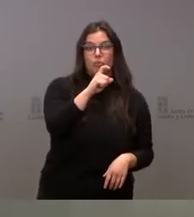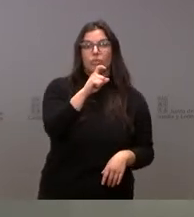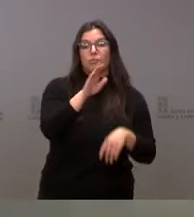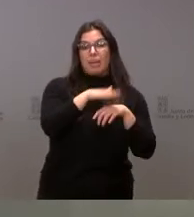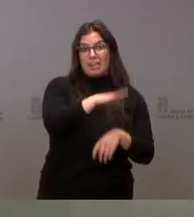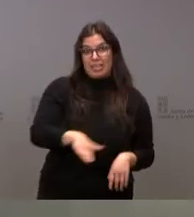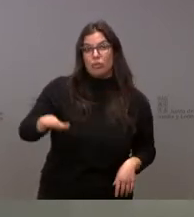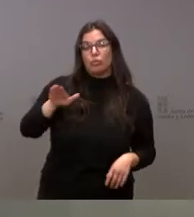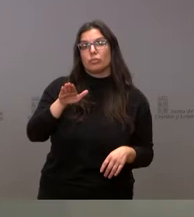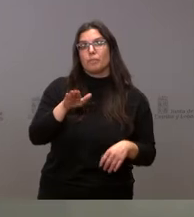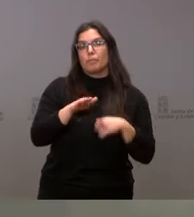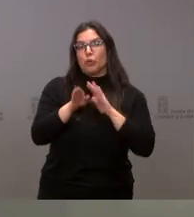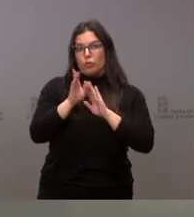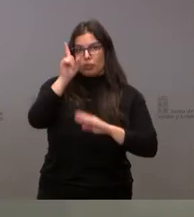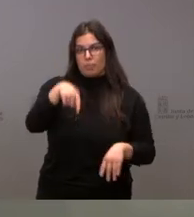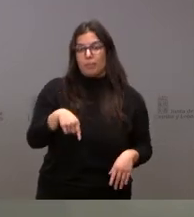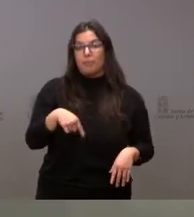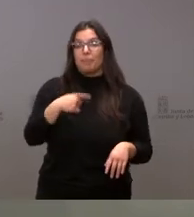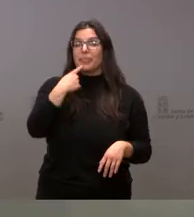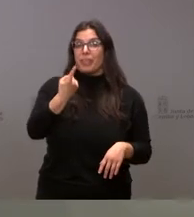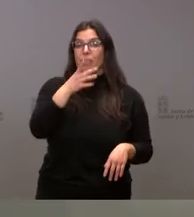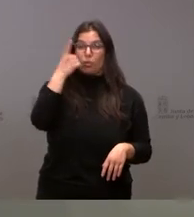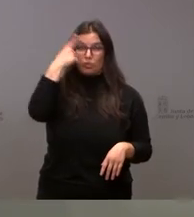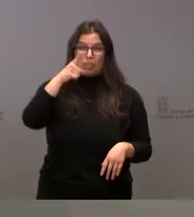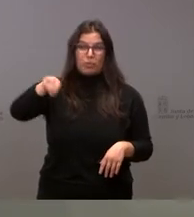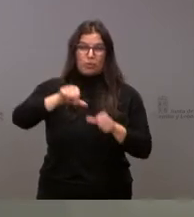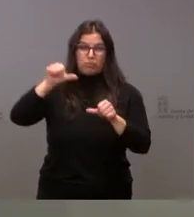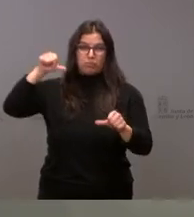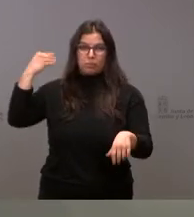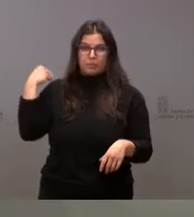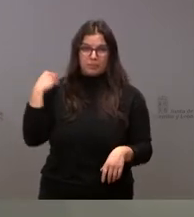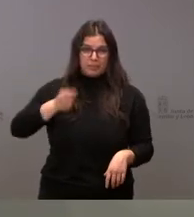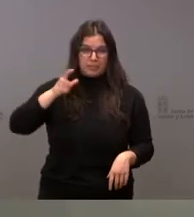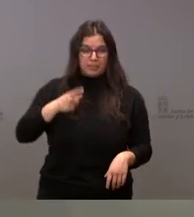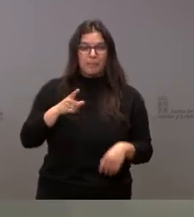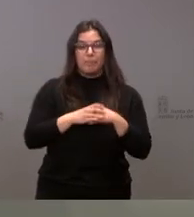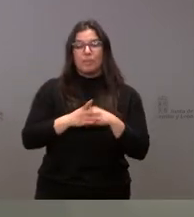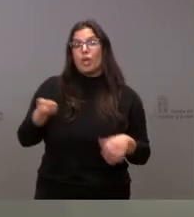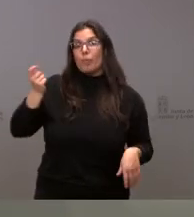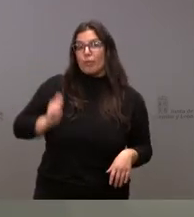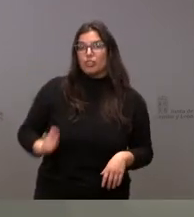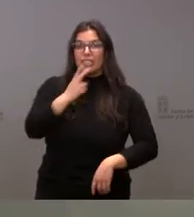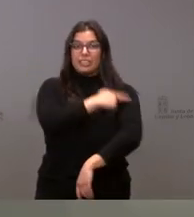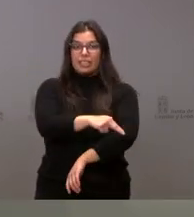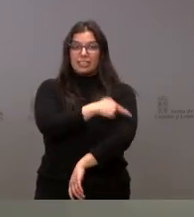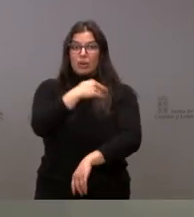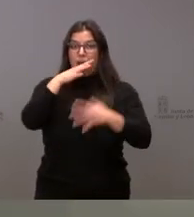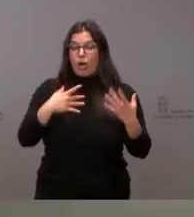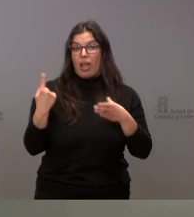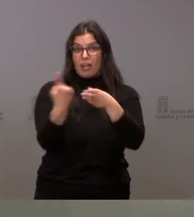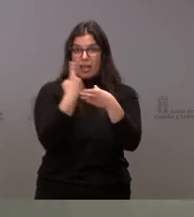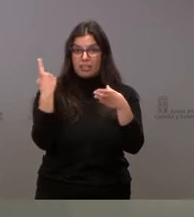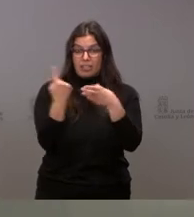infantil. Señalarles, porque sé que ustedes lo han preguntado en otras ocasiones, que el número de profesionales sanitarios en cuarentena